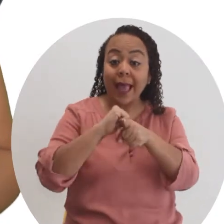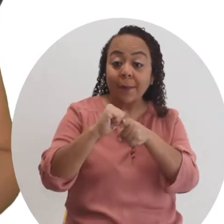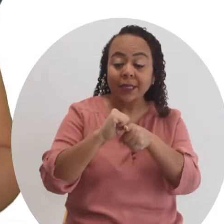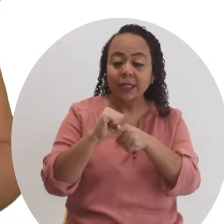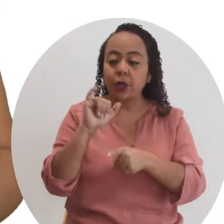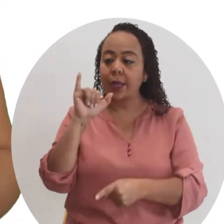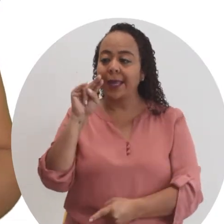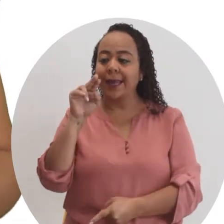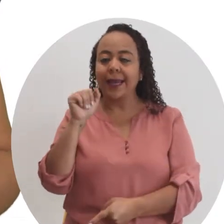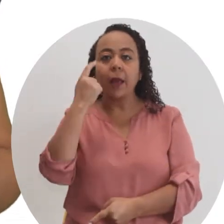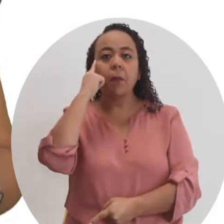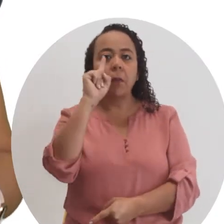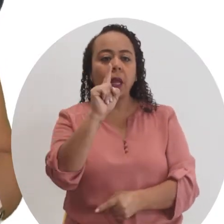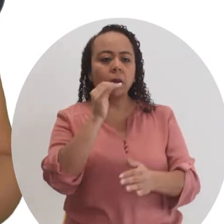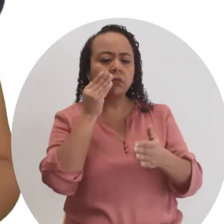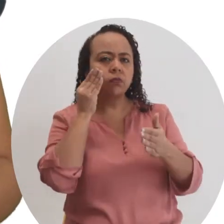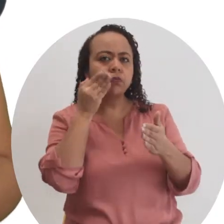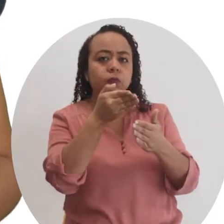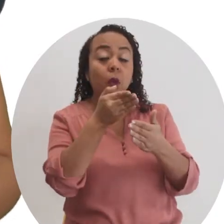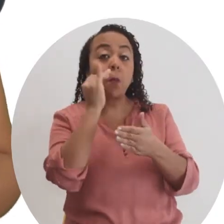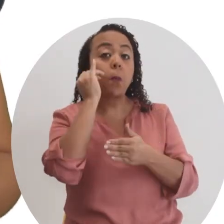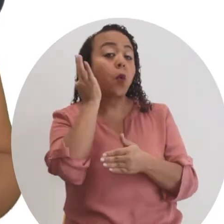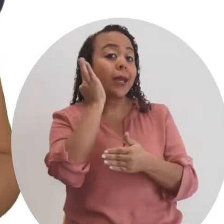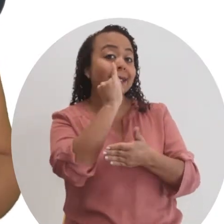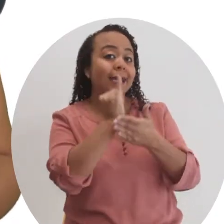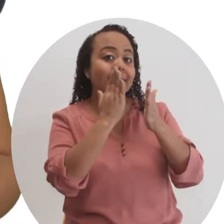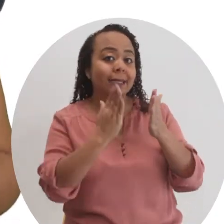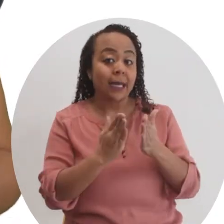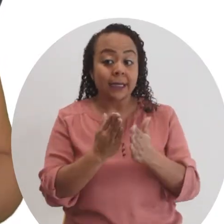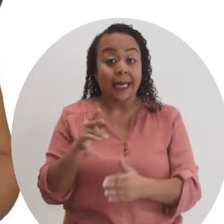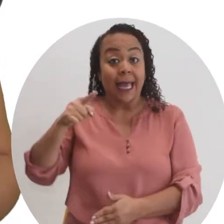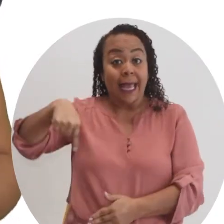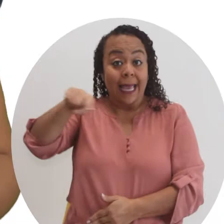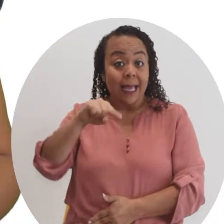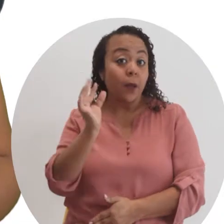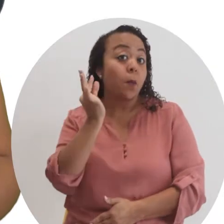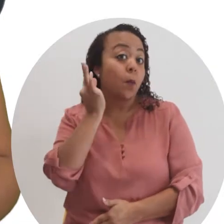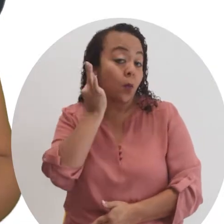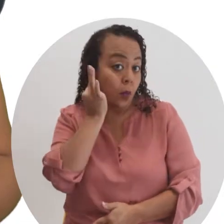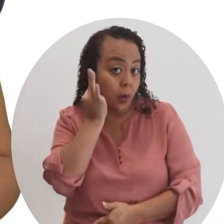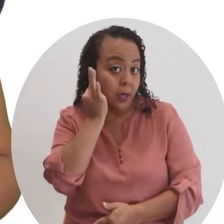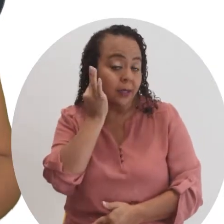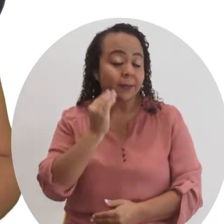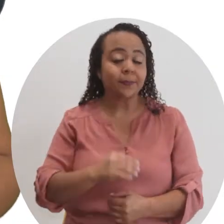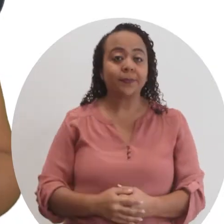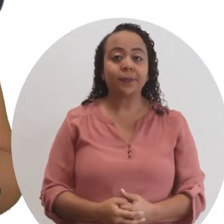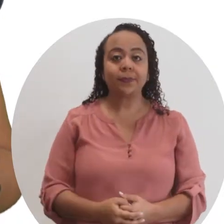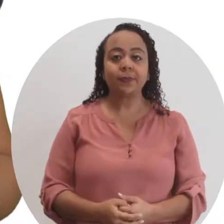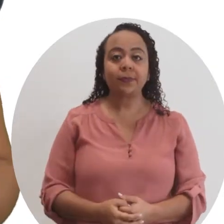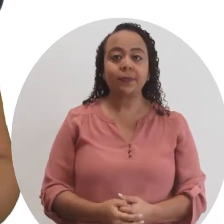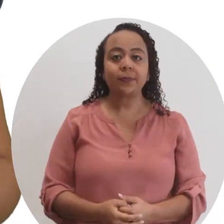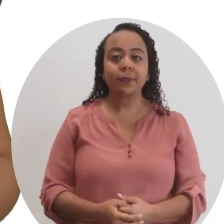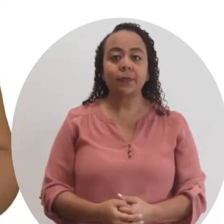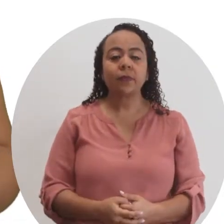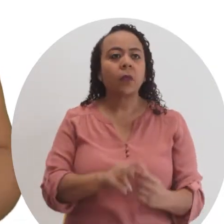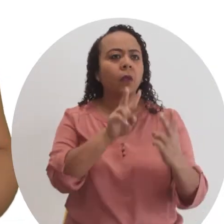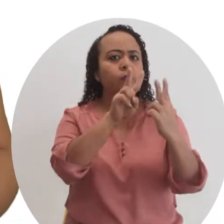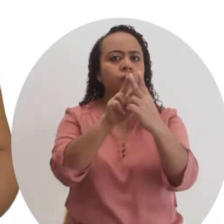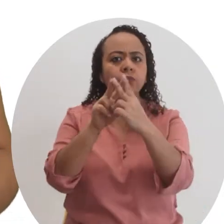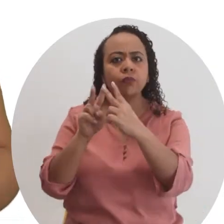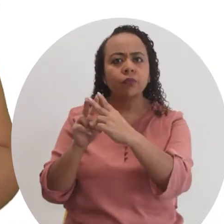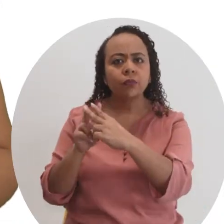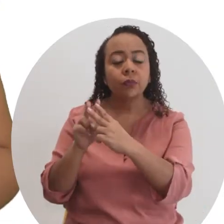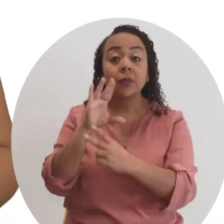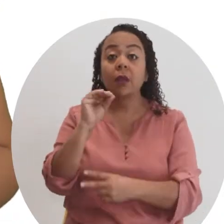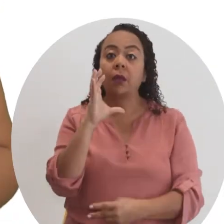capacitación de lina para mujeres artesanas, Victoria, Sandra, Rebeca, Rocío y Graciela se